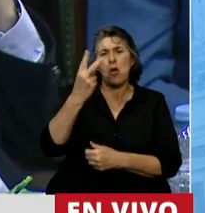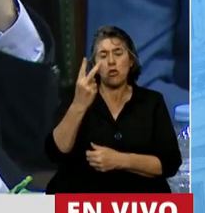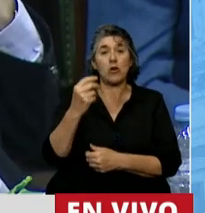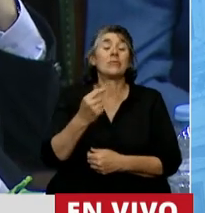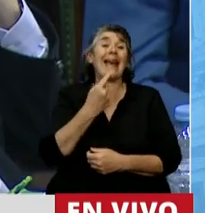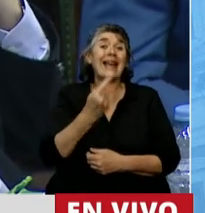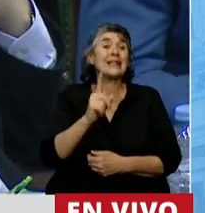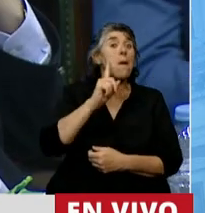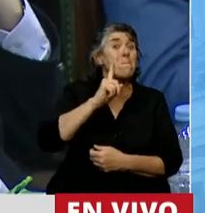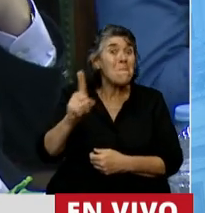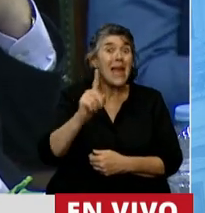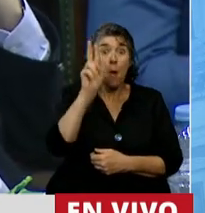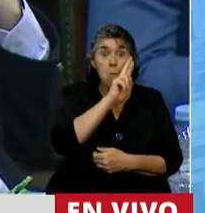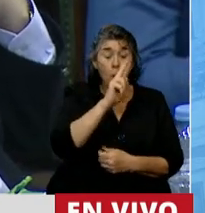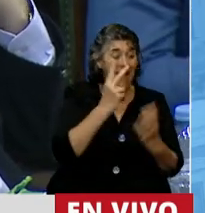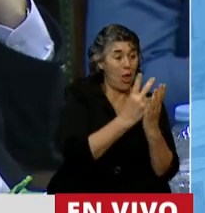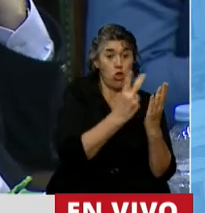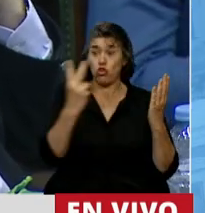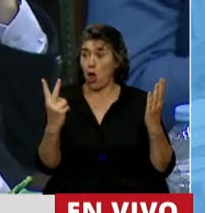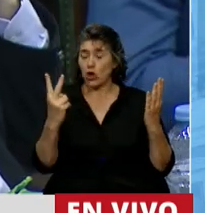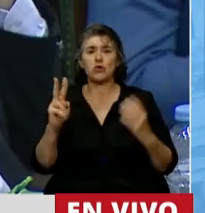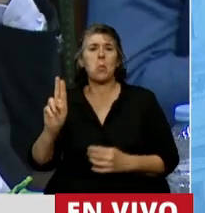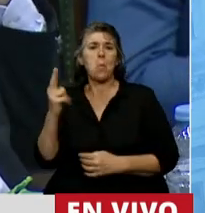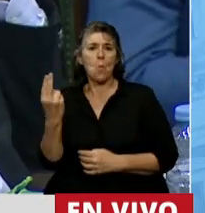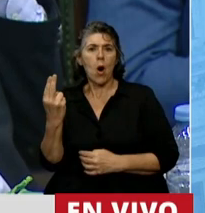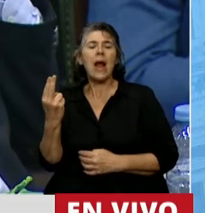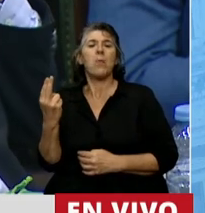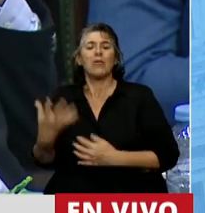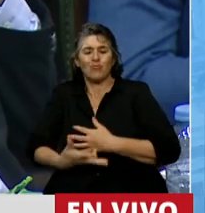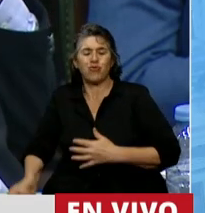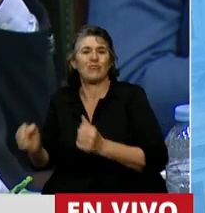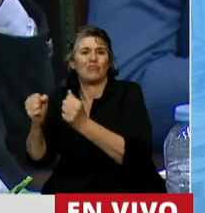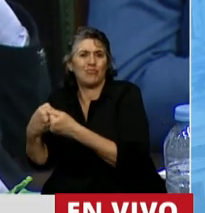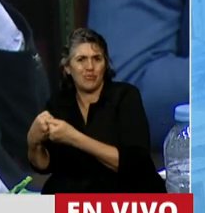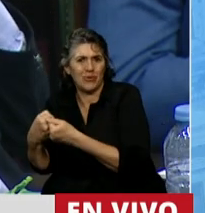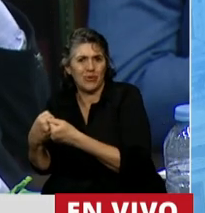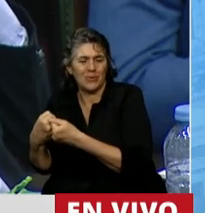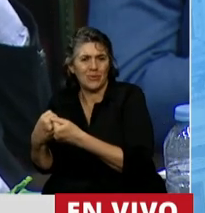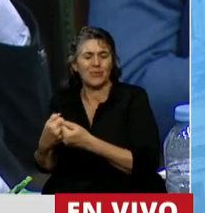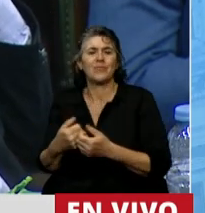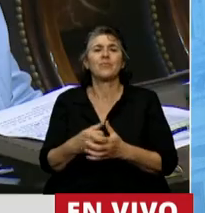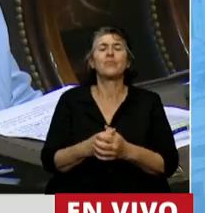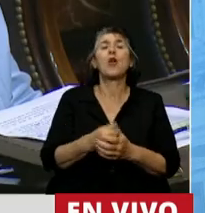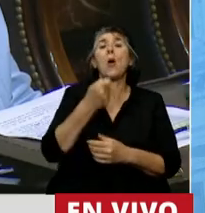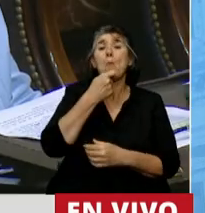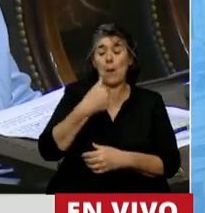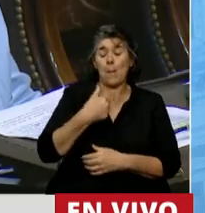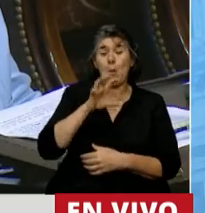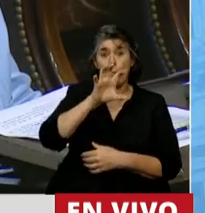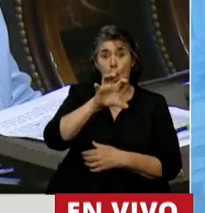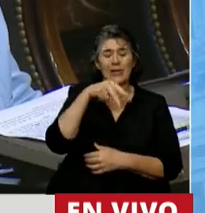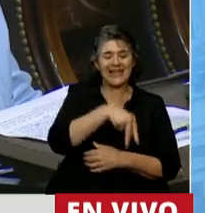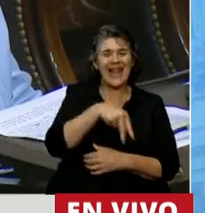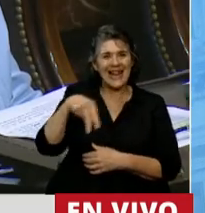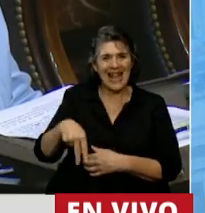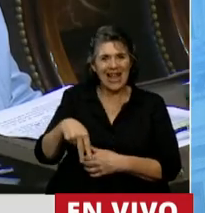de cada mil mujeres. Una cifra similar esta a la de mi provincia, la provincia de Neuquén, donde